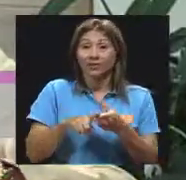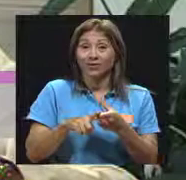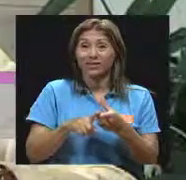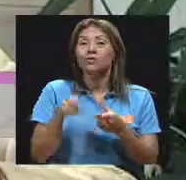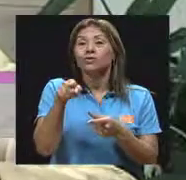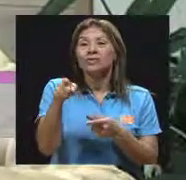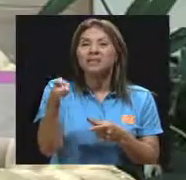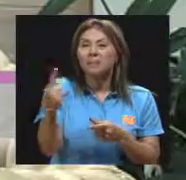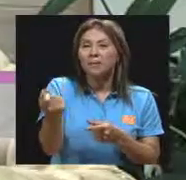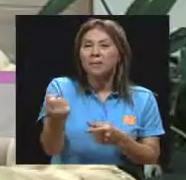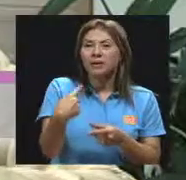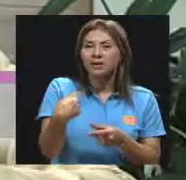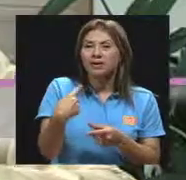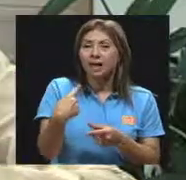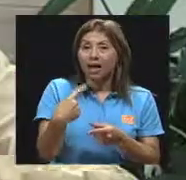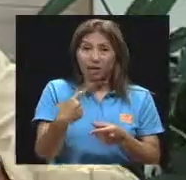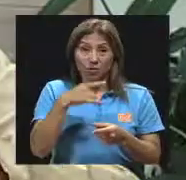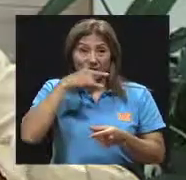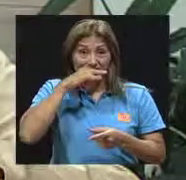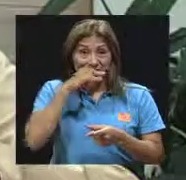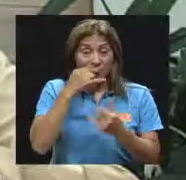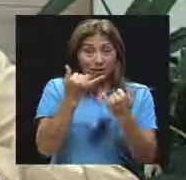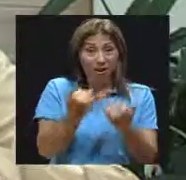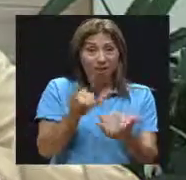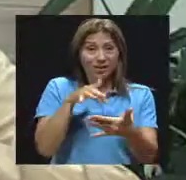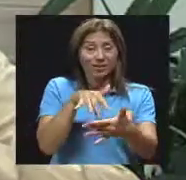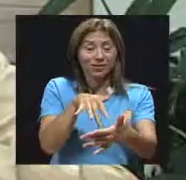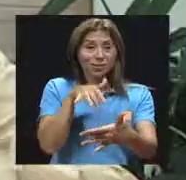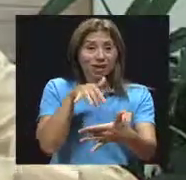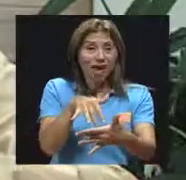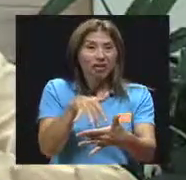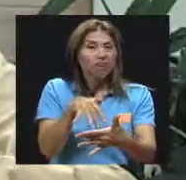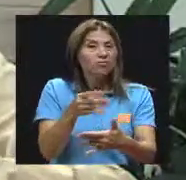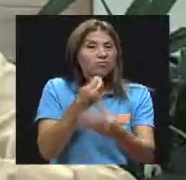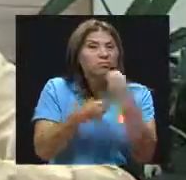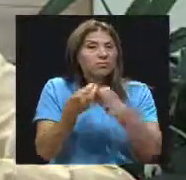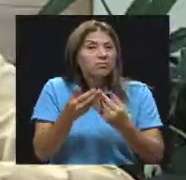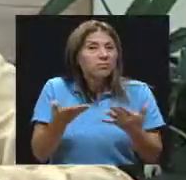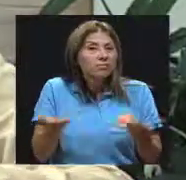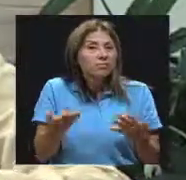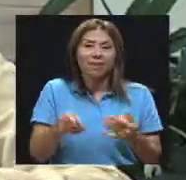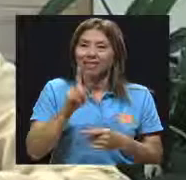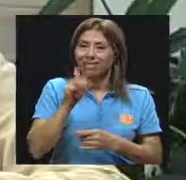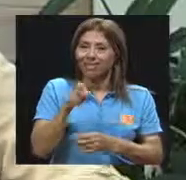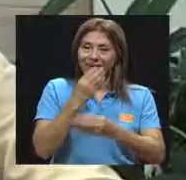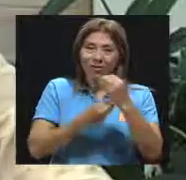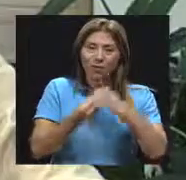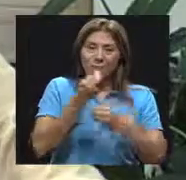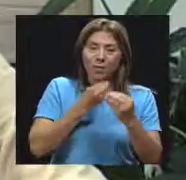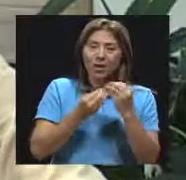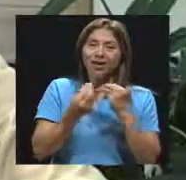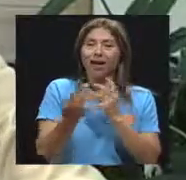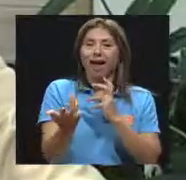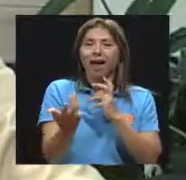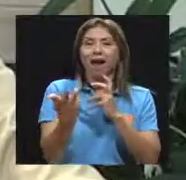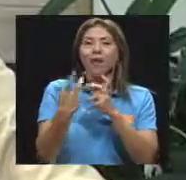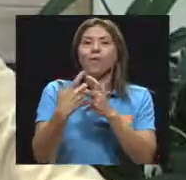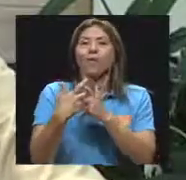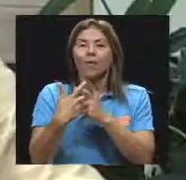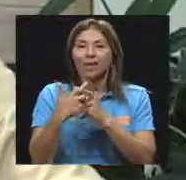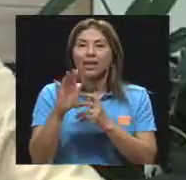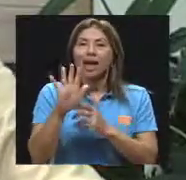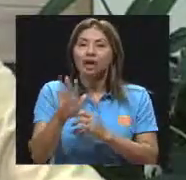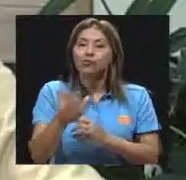edad escolar es muy importante vigilar que esté comiendo acorde a ese apetito que está mostrando. Pero hay que